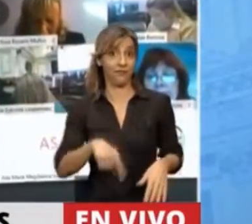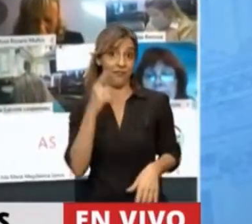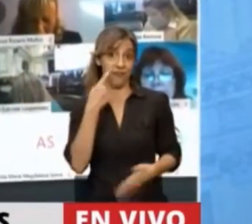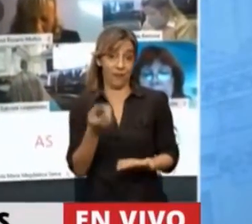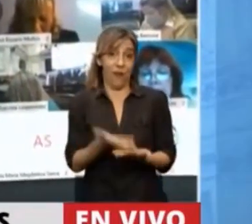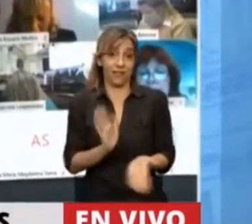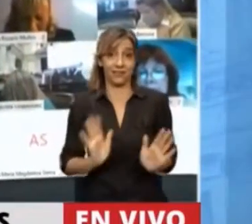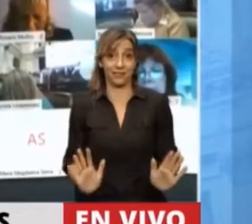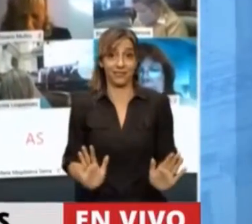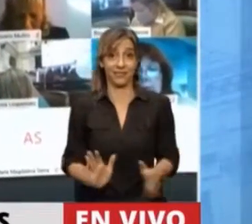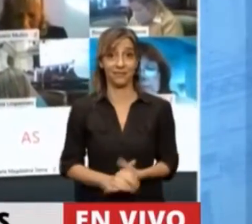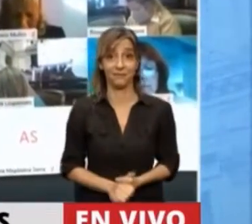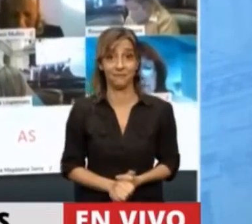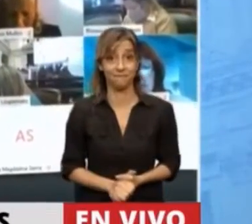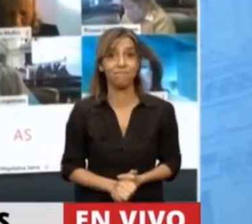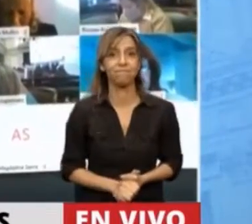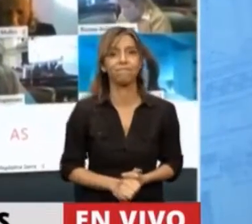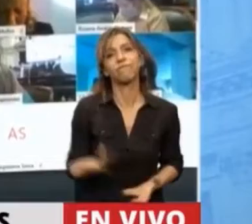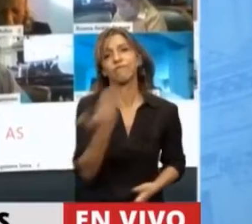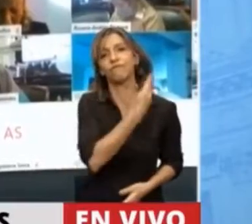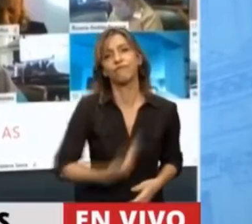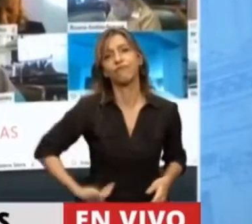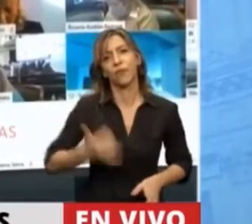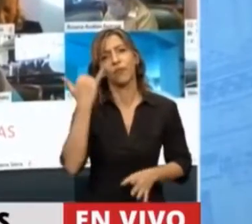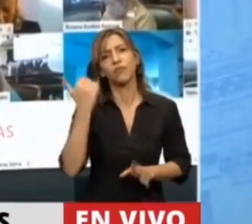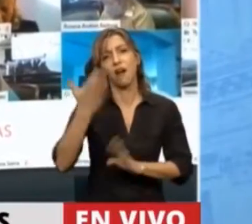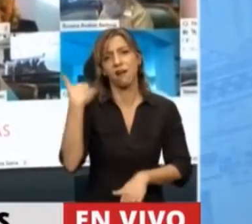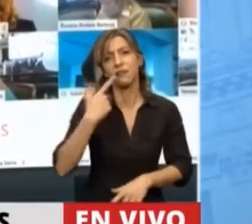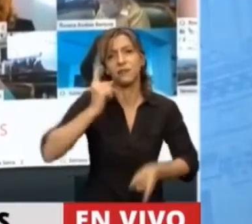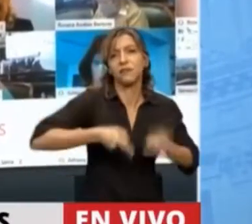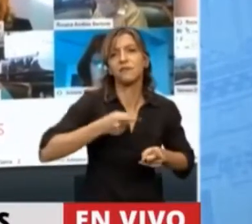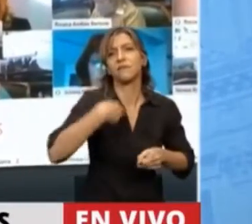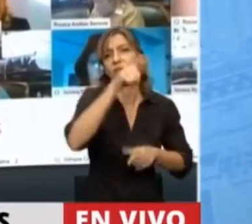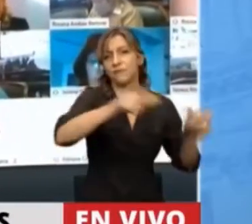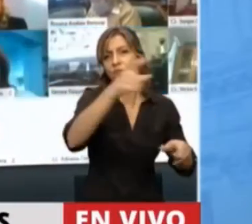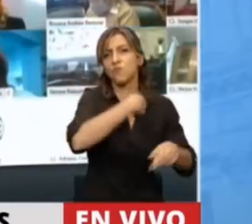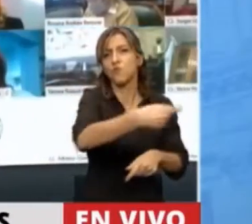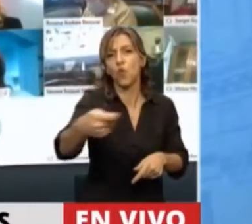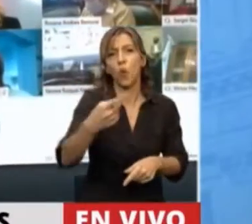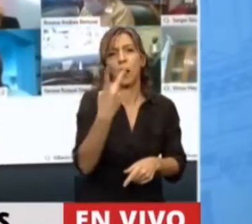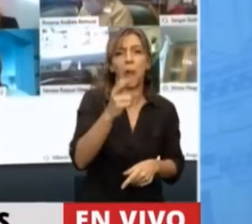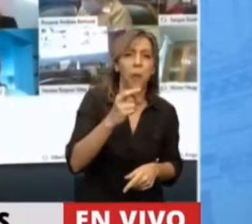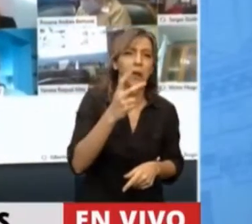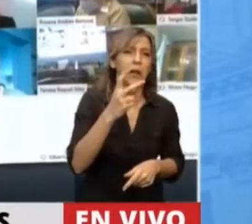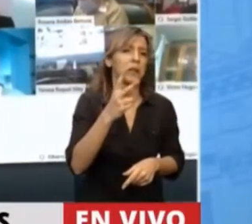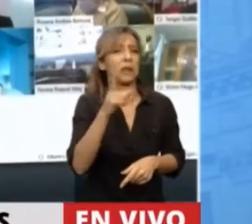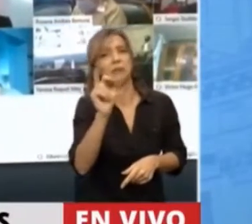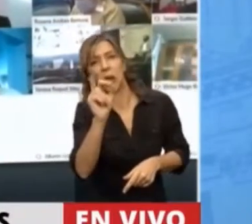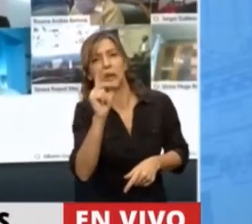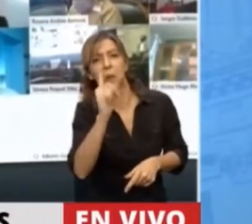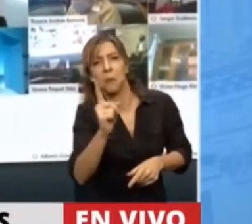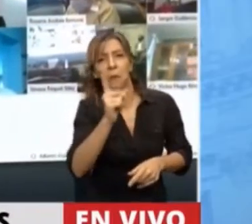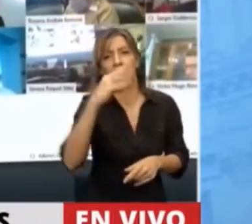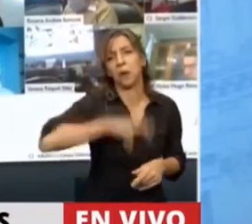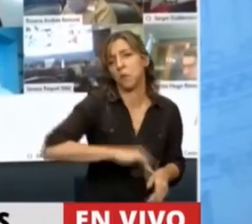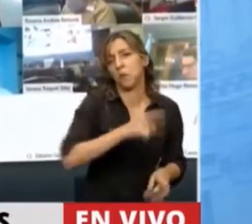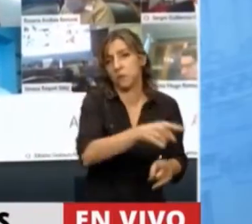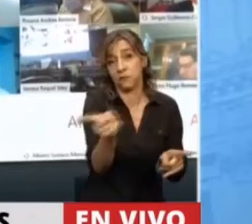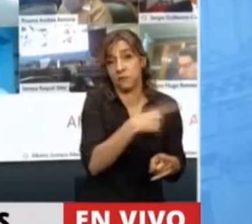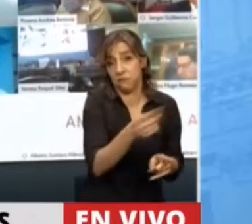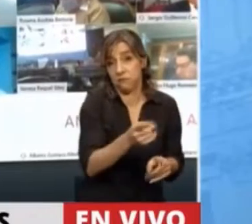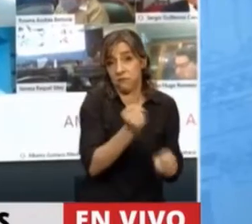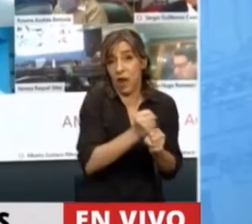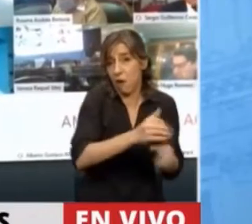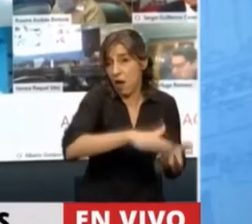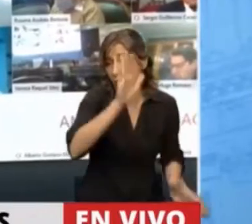El gobierno ajustó a los jubilados, por supuesto, ya lo hemos dicho, a los que ganaban 20.000, 30.000, 40.000 pesos. Que trabajaron